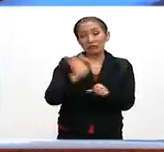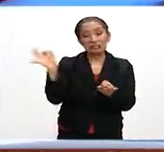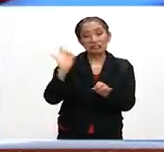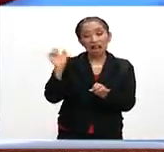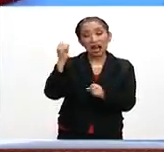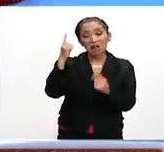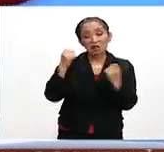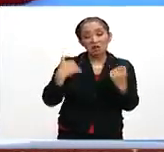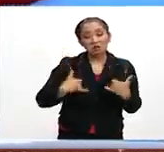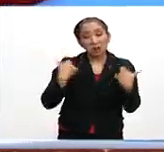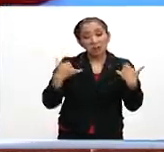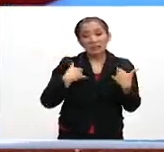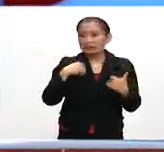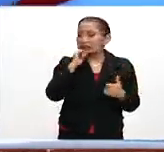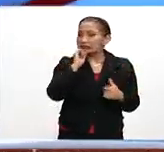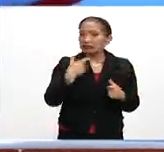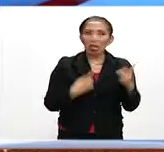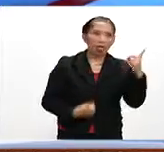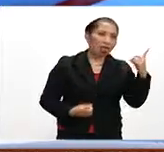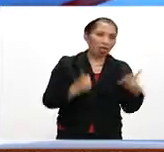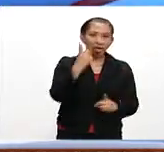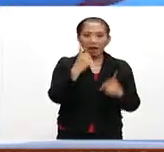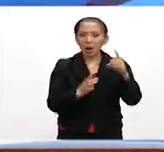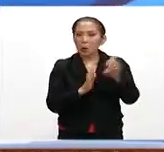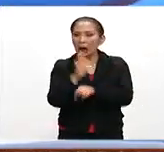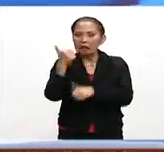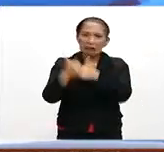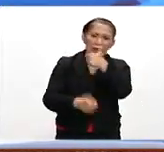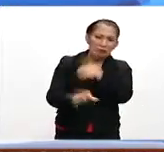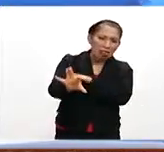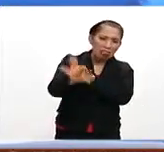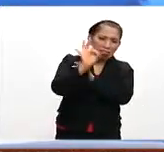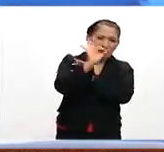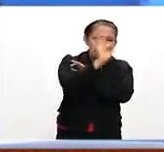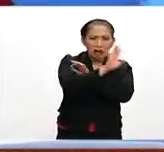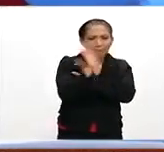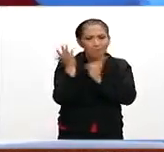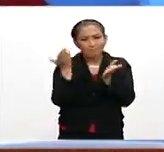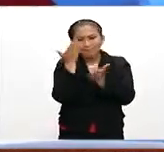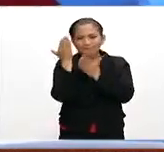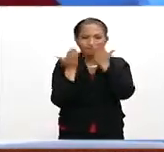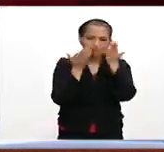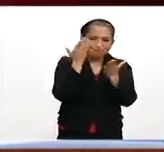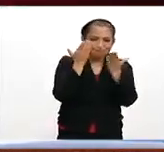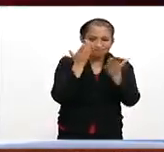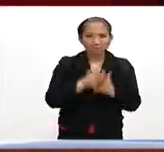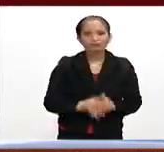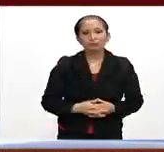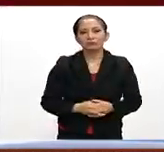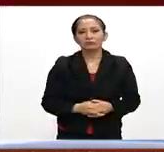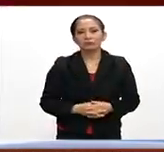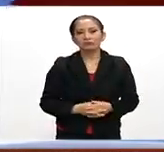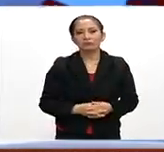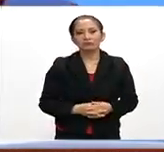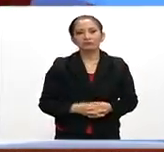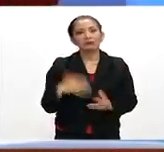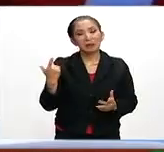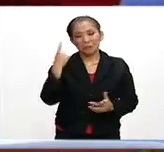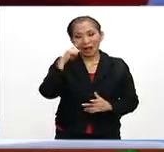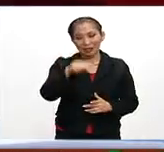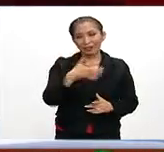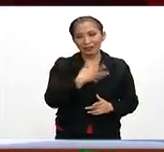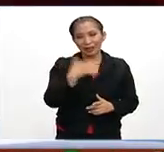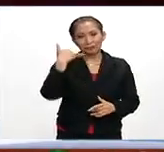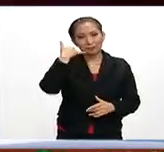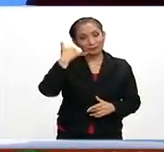algunos jóvenes que no sepan bien por qué carrera dirigirse para su educación superior y para eso